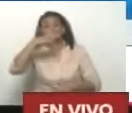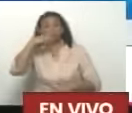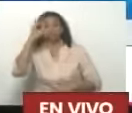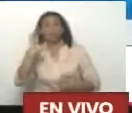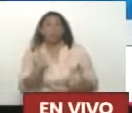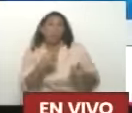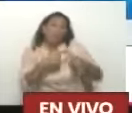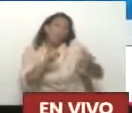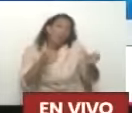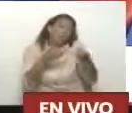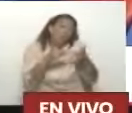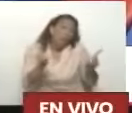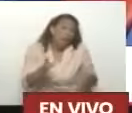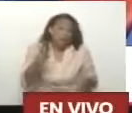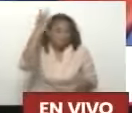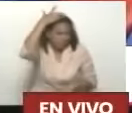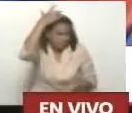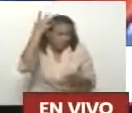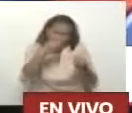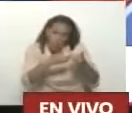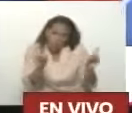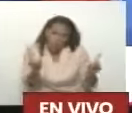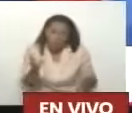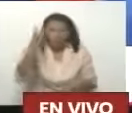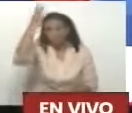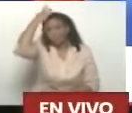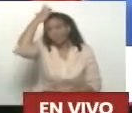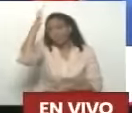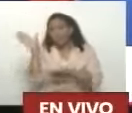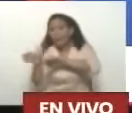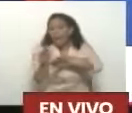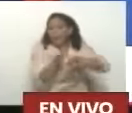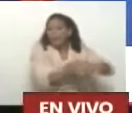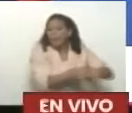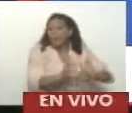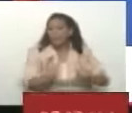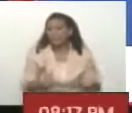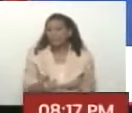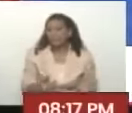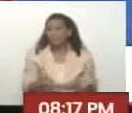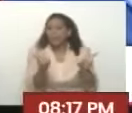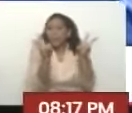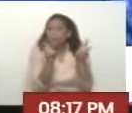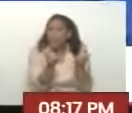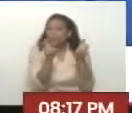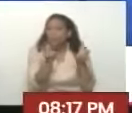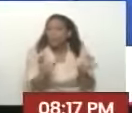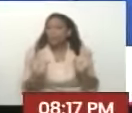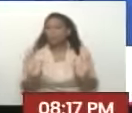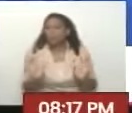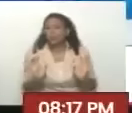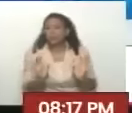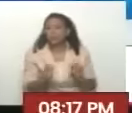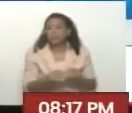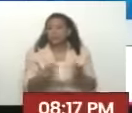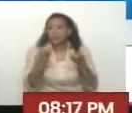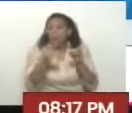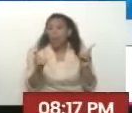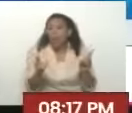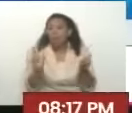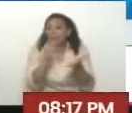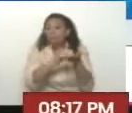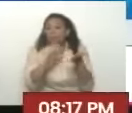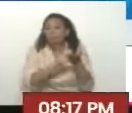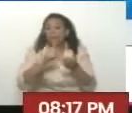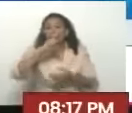que se puede Llamar democracia Comentario Aparte Pues Hay que anotarlo Aquí Punto 5 Comentario De Nicolás Maduro